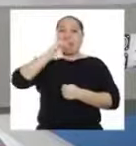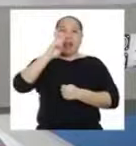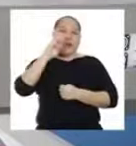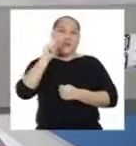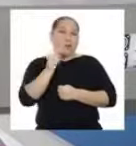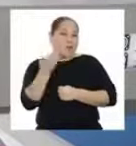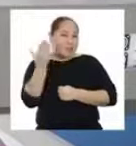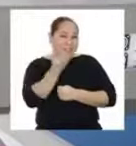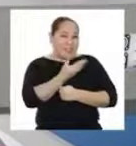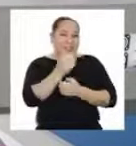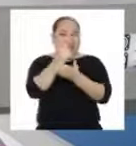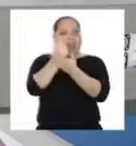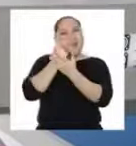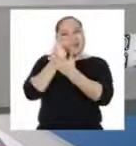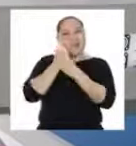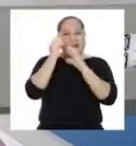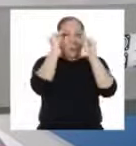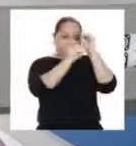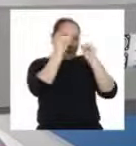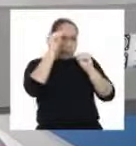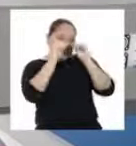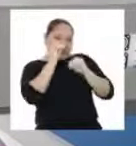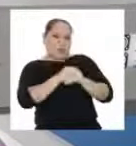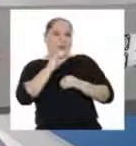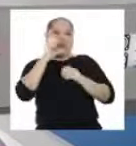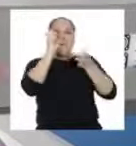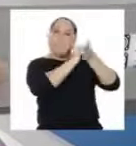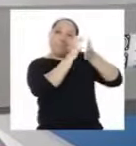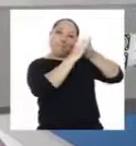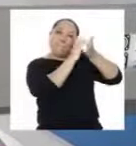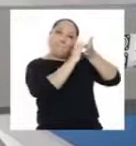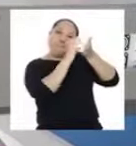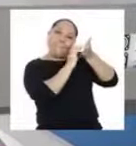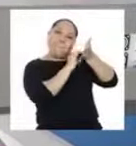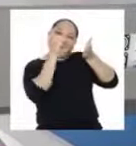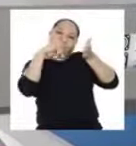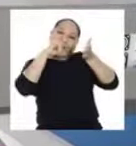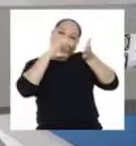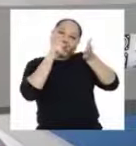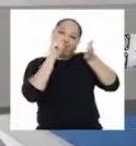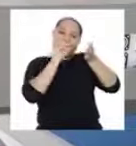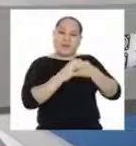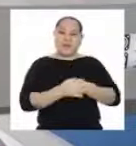Macabot! ¡Ayúdanos a elaborar un pictograma!